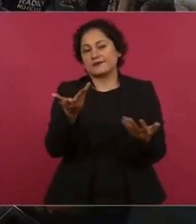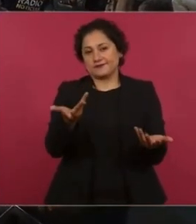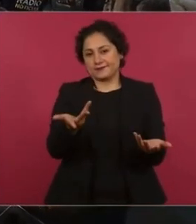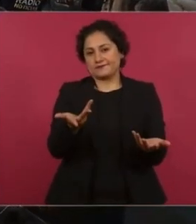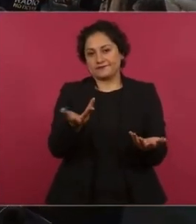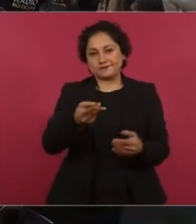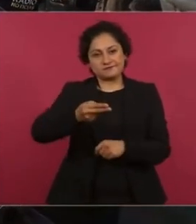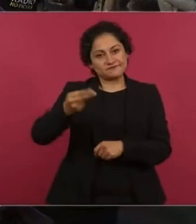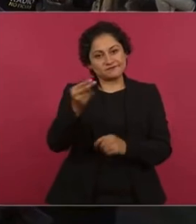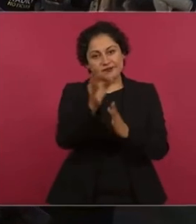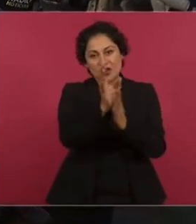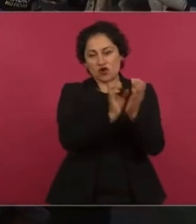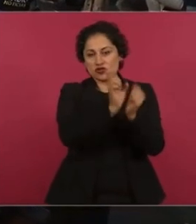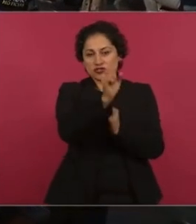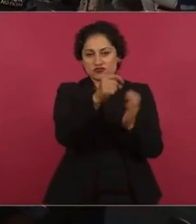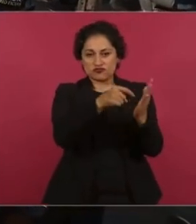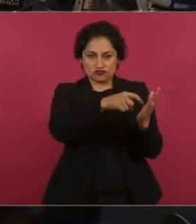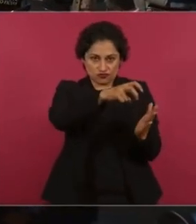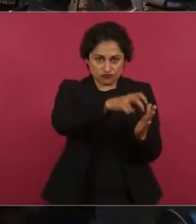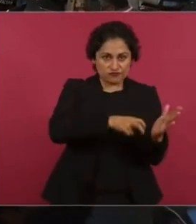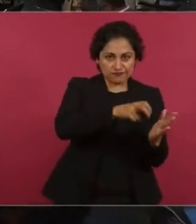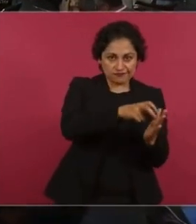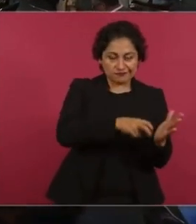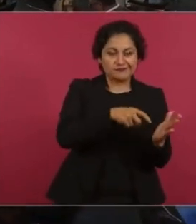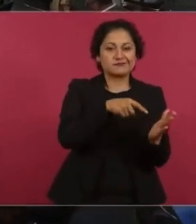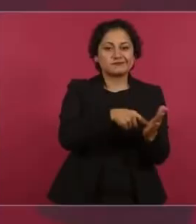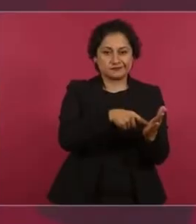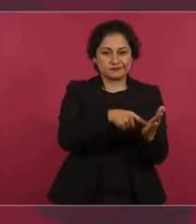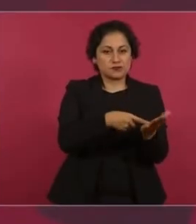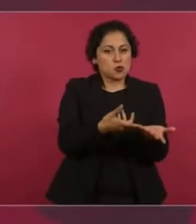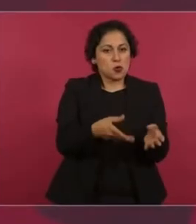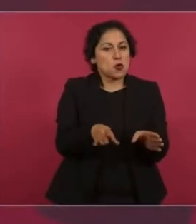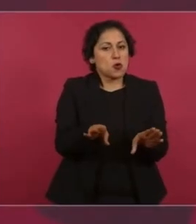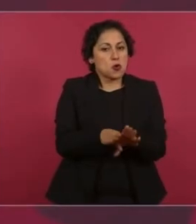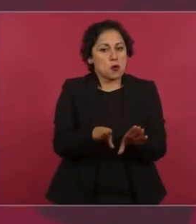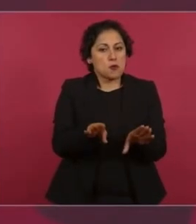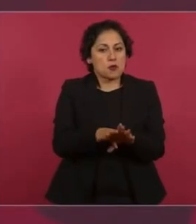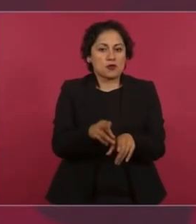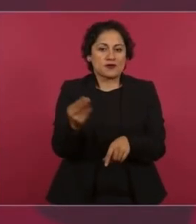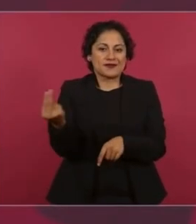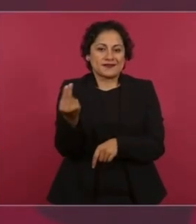y se necesita tener mayoría calificada.